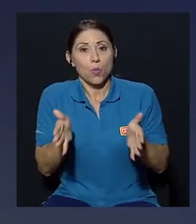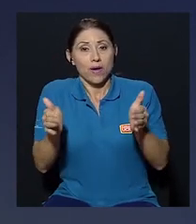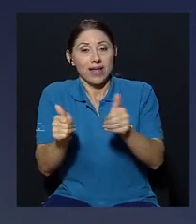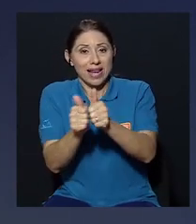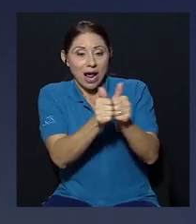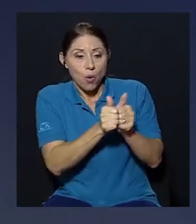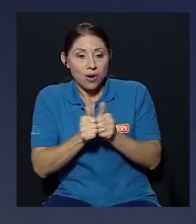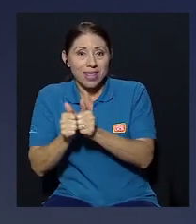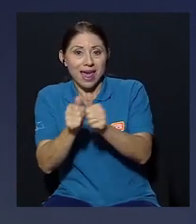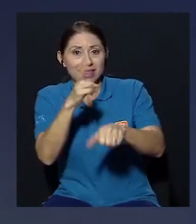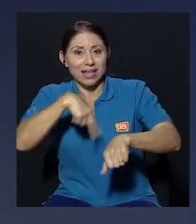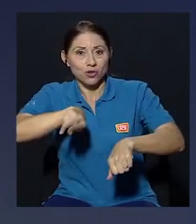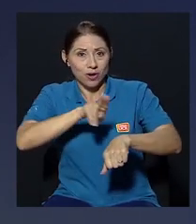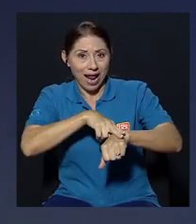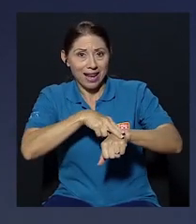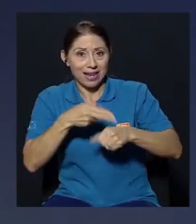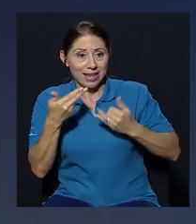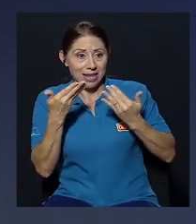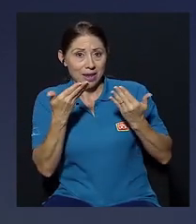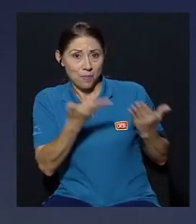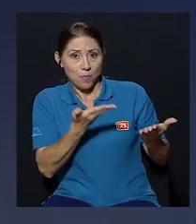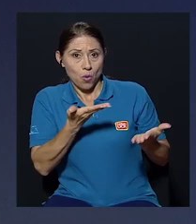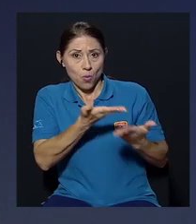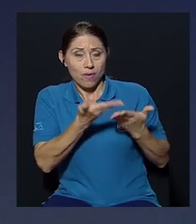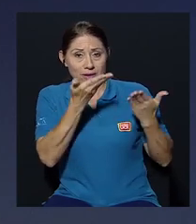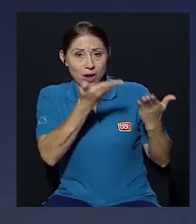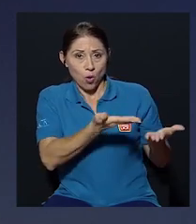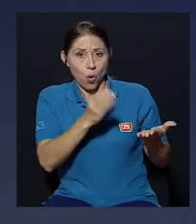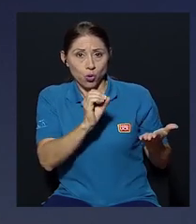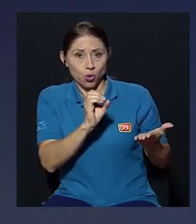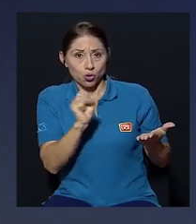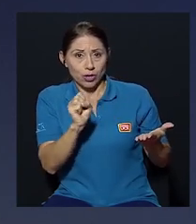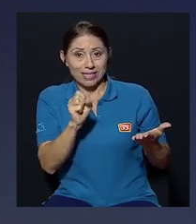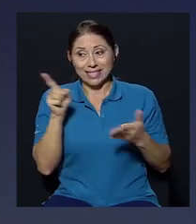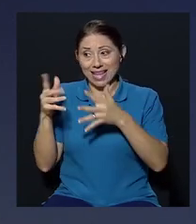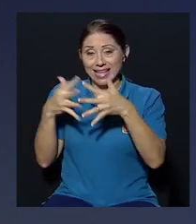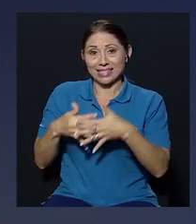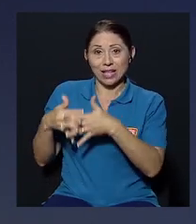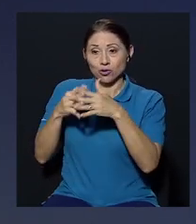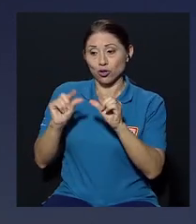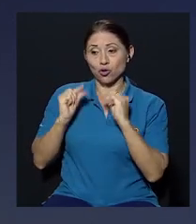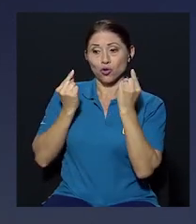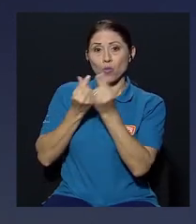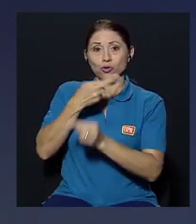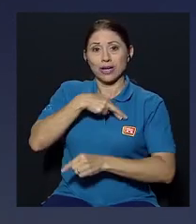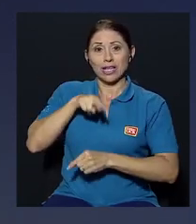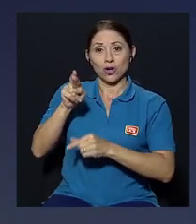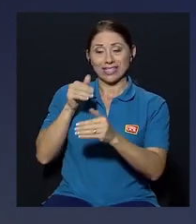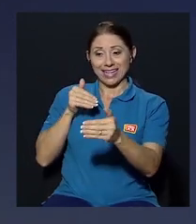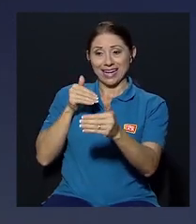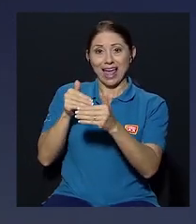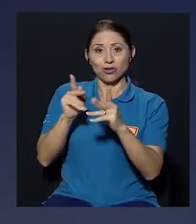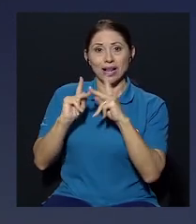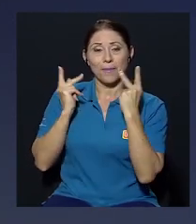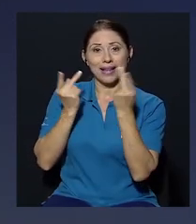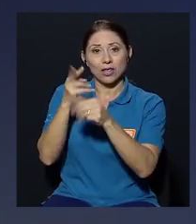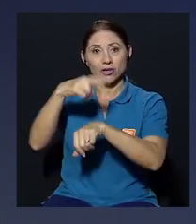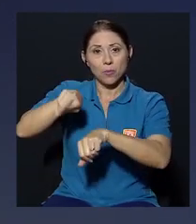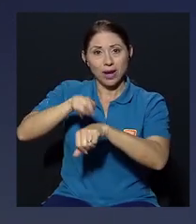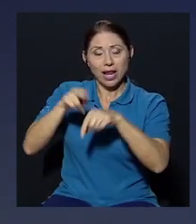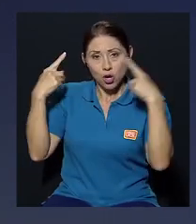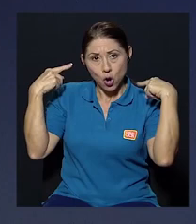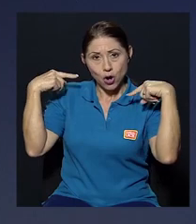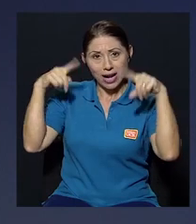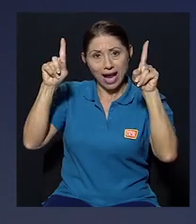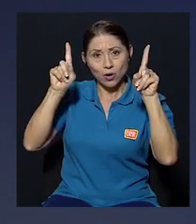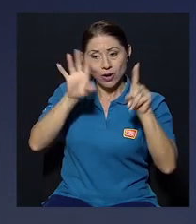Inglaterra promueven la unidad nacional que promueve Otón Solís en Estados Unidos grupos religiosos cercanos al partido